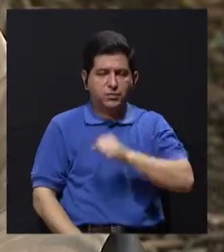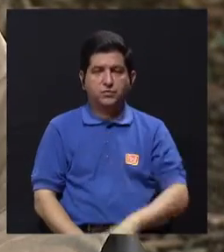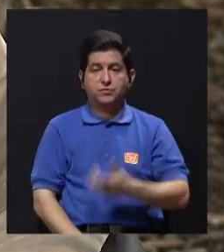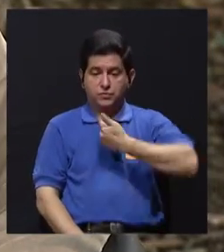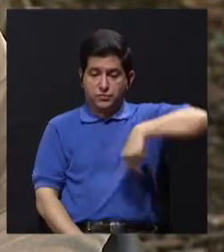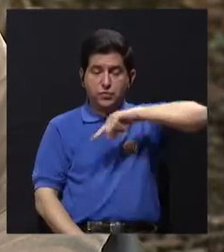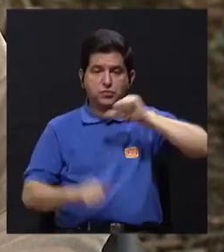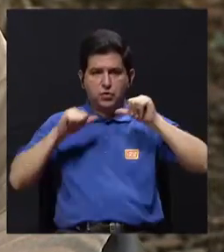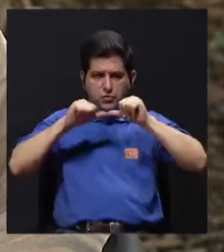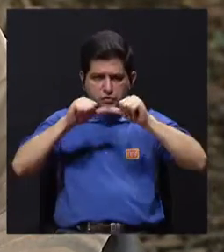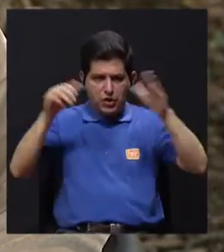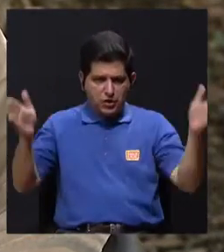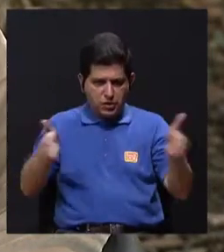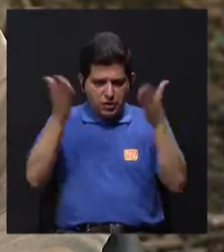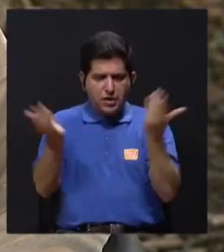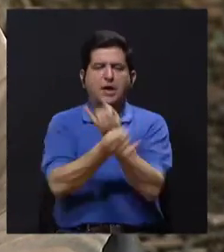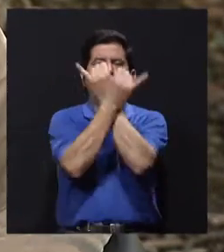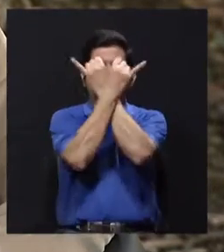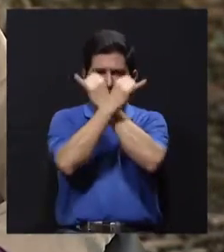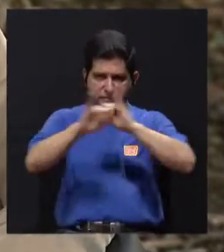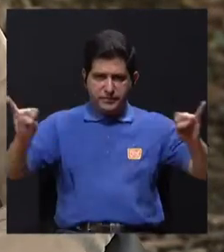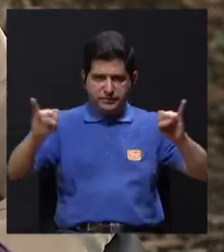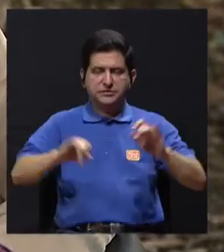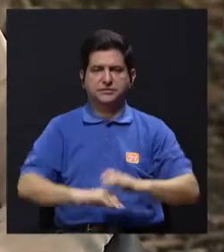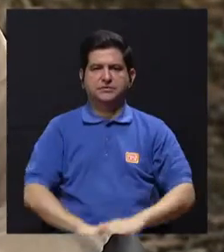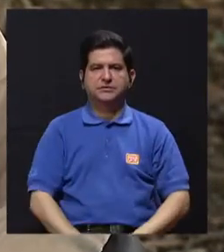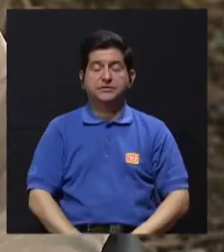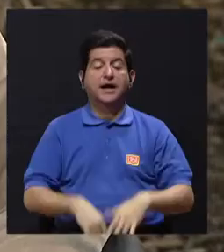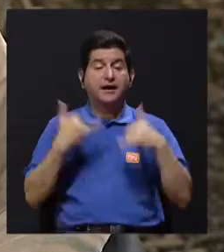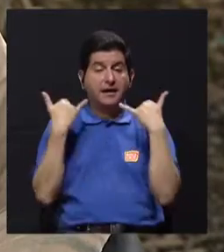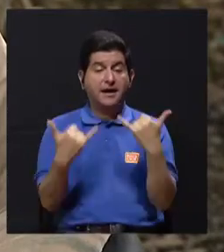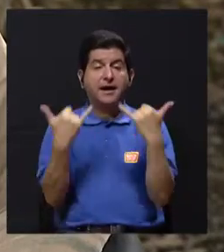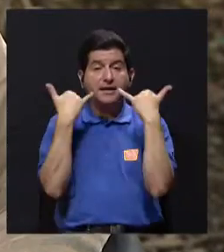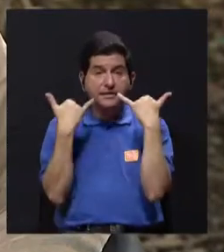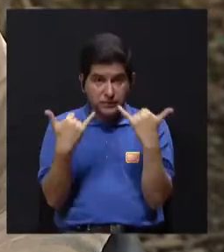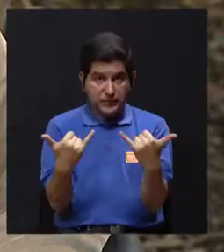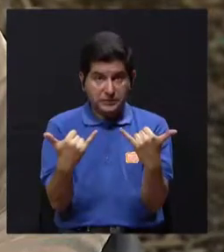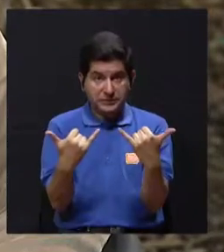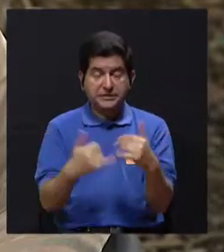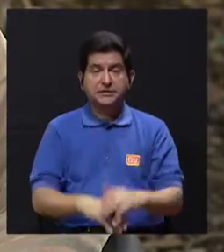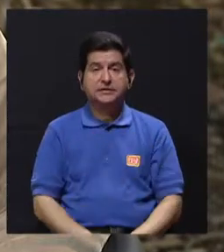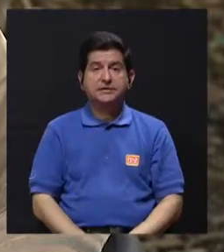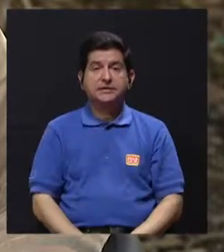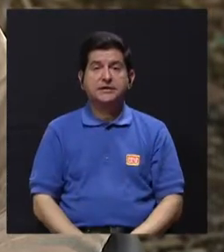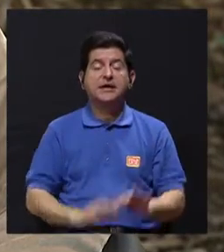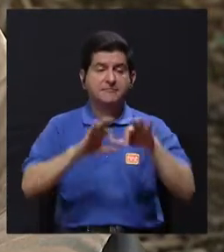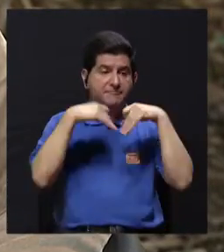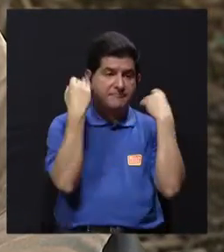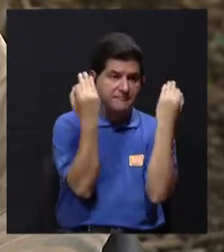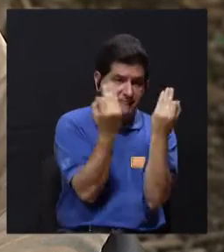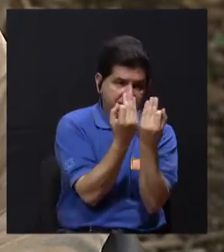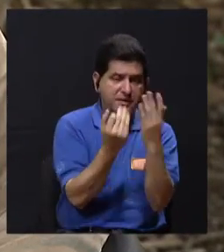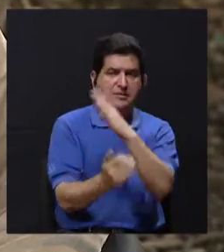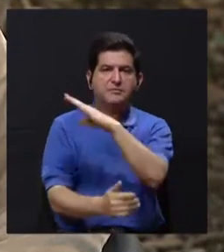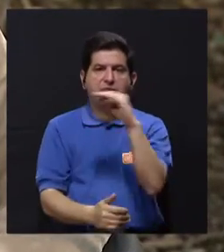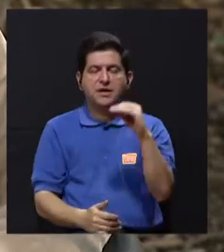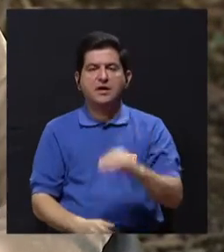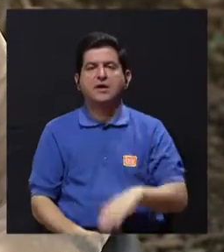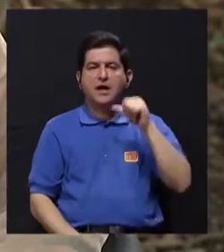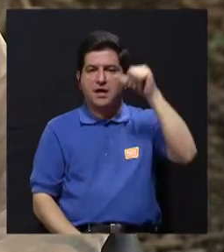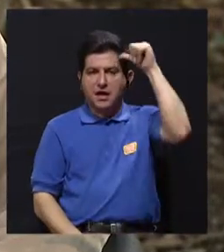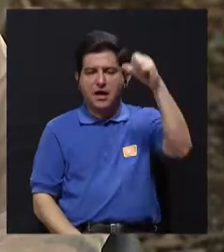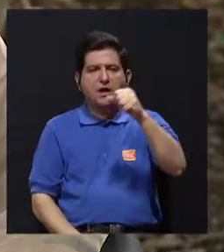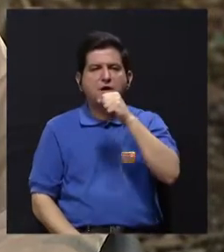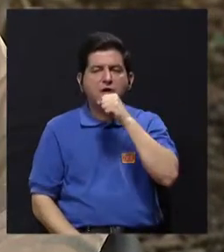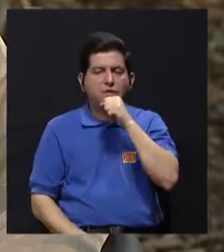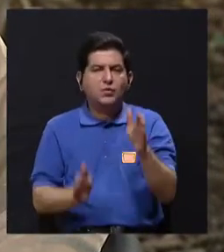la adultez mayor poder seguir promoviendo esta independencia que actualmente pues nuestros